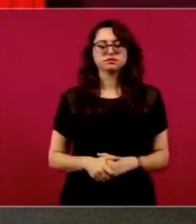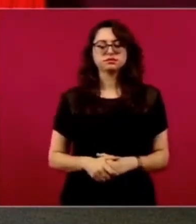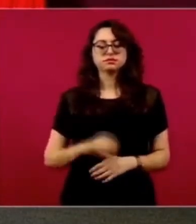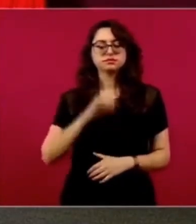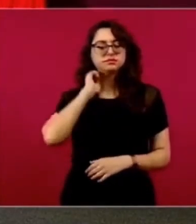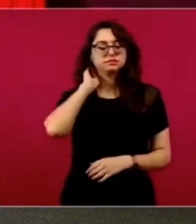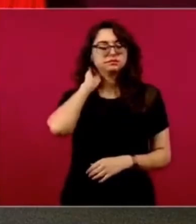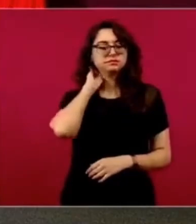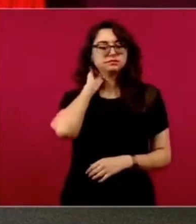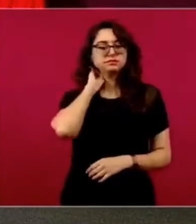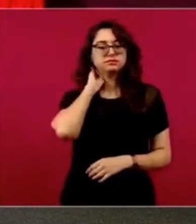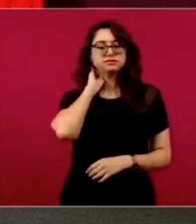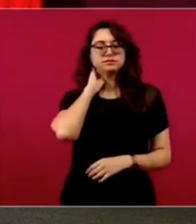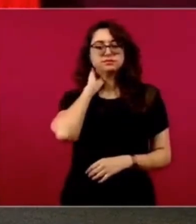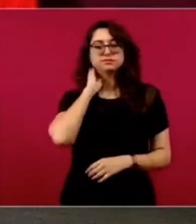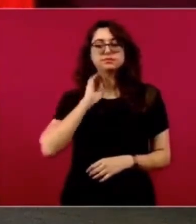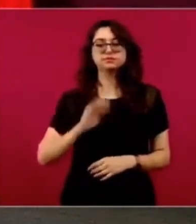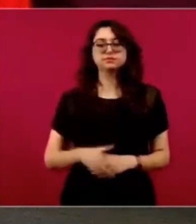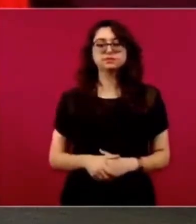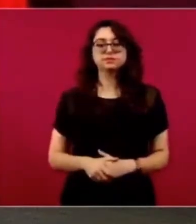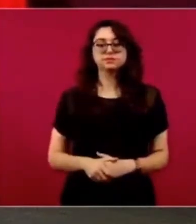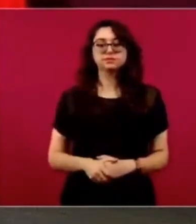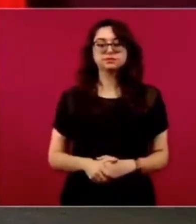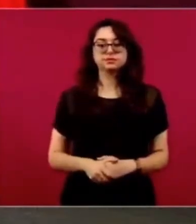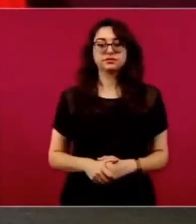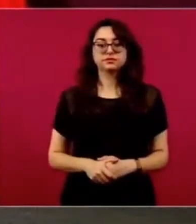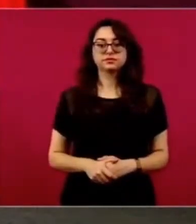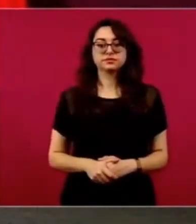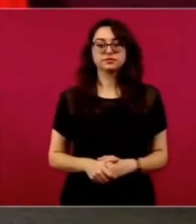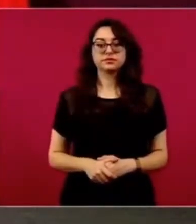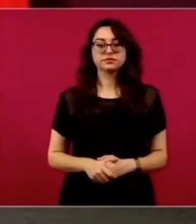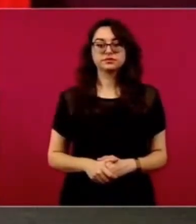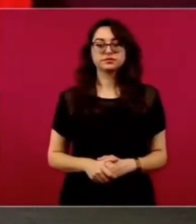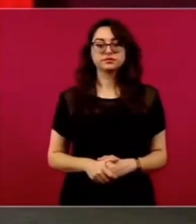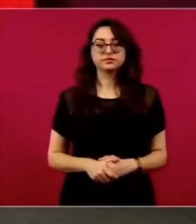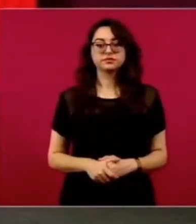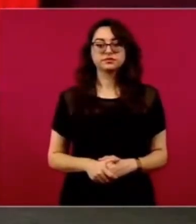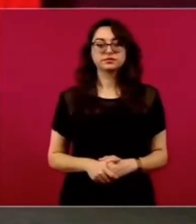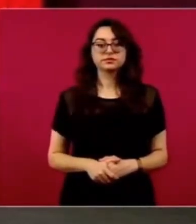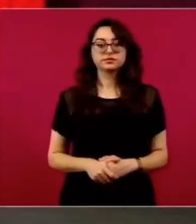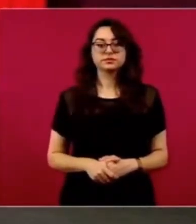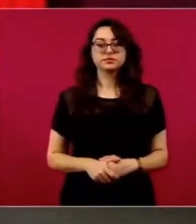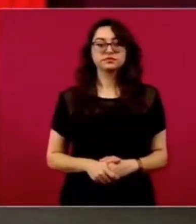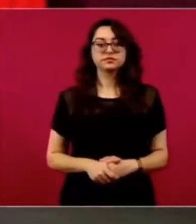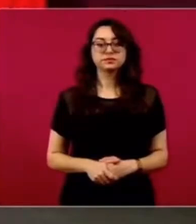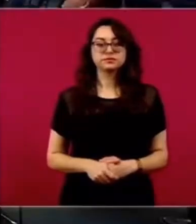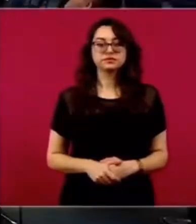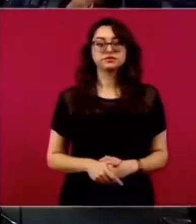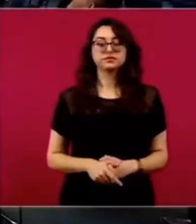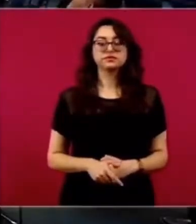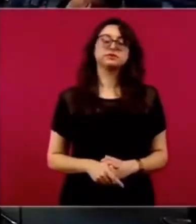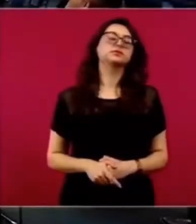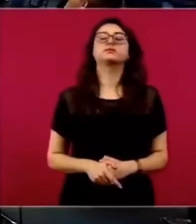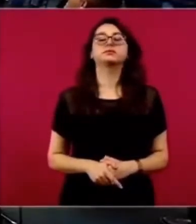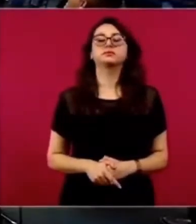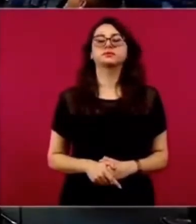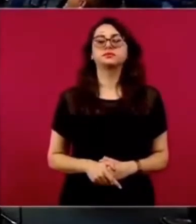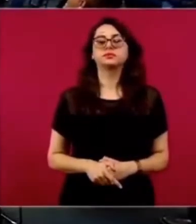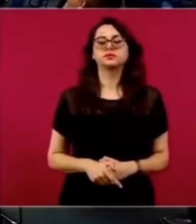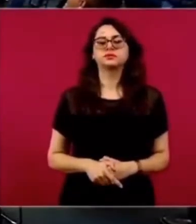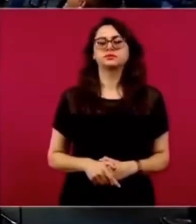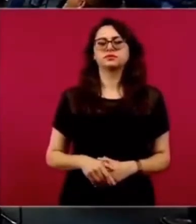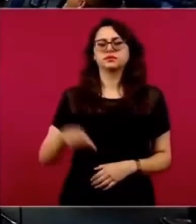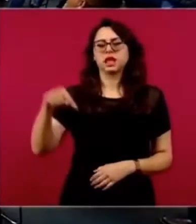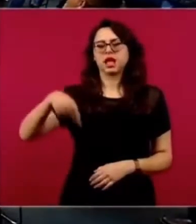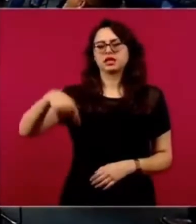Sí, ya, ojalá el embajador de Chile en México ya le diga, pues, que